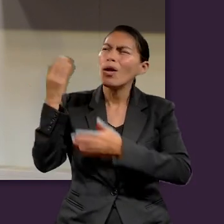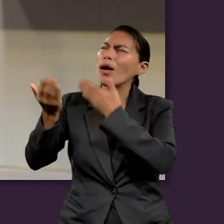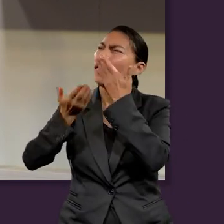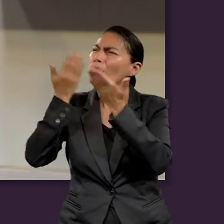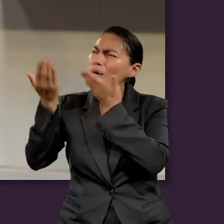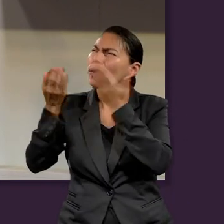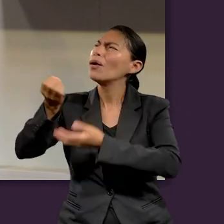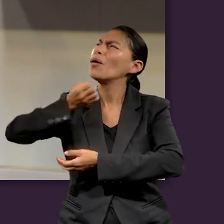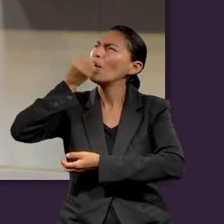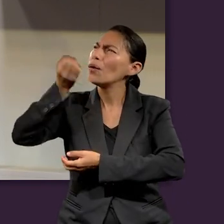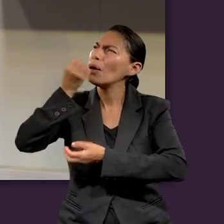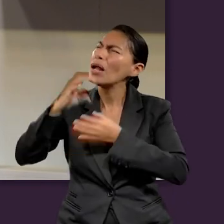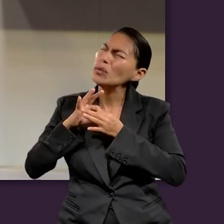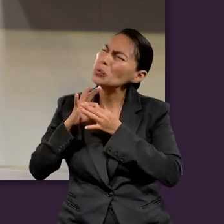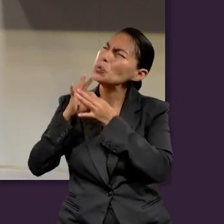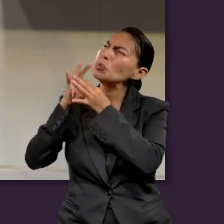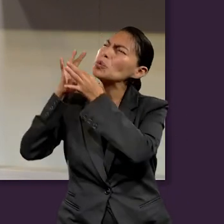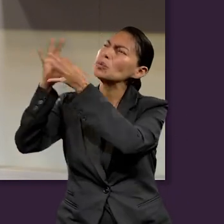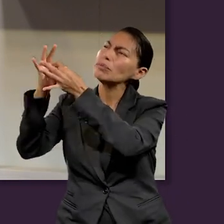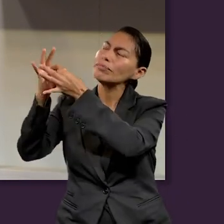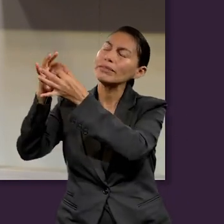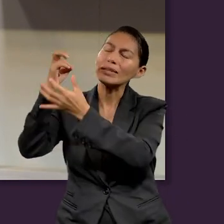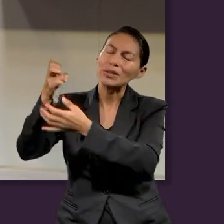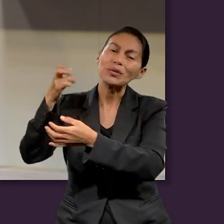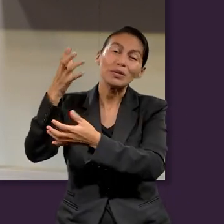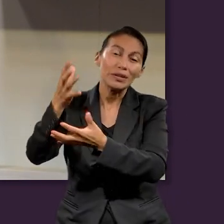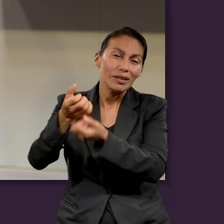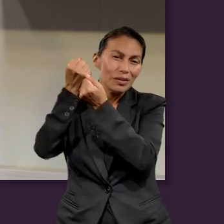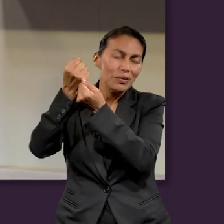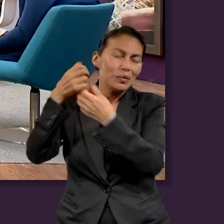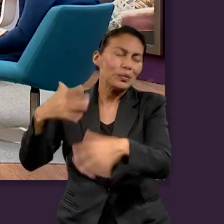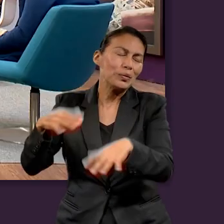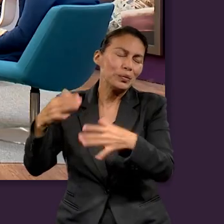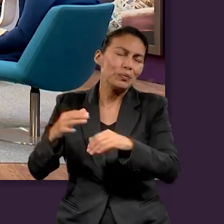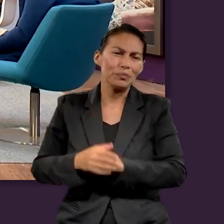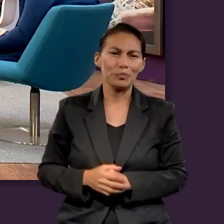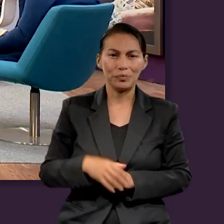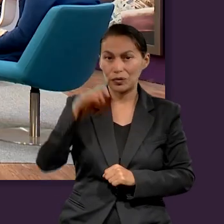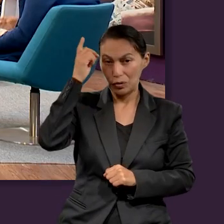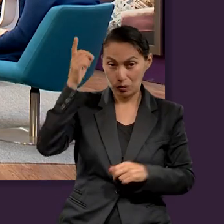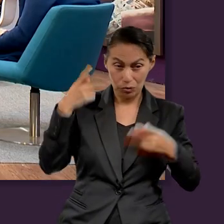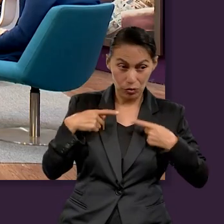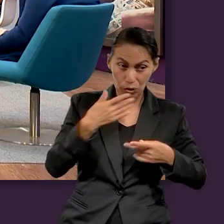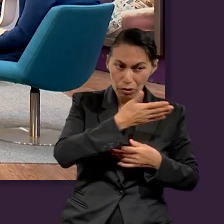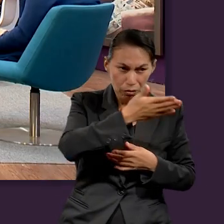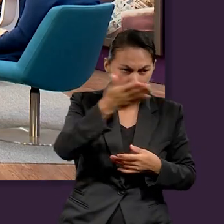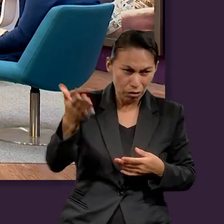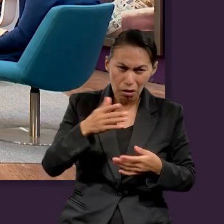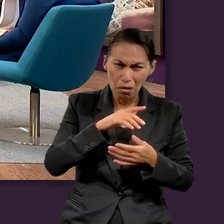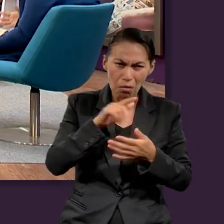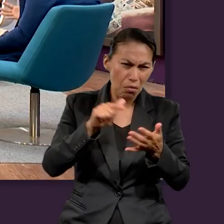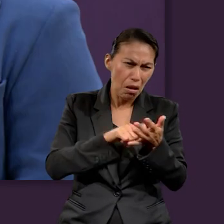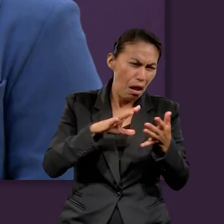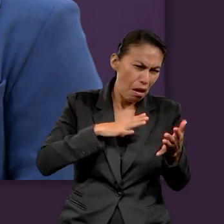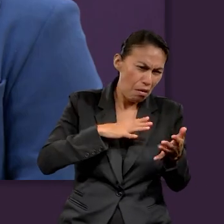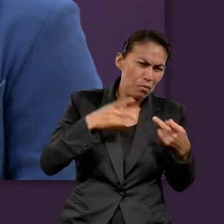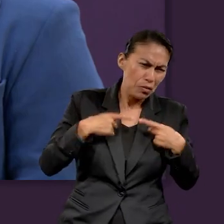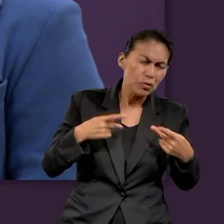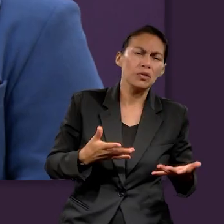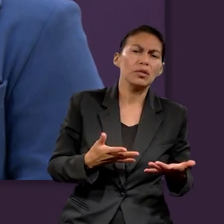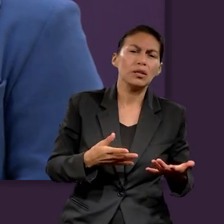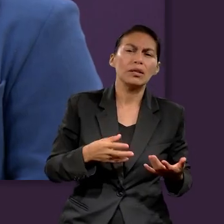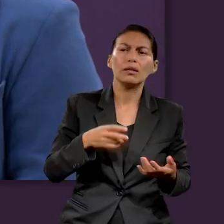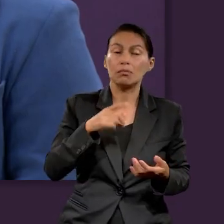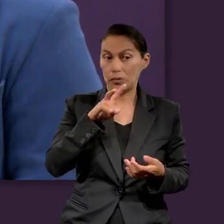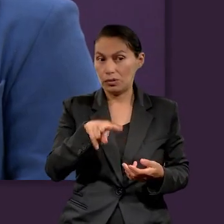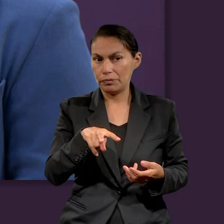Dios tiene su pueblo en todo lugar, ¿no es cierto, José Luis? Así es. Y me gusta ese llamado, porque ese llamado es un